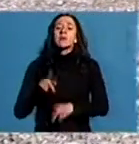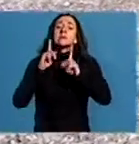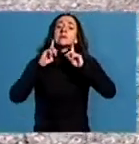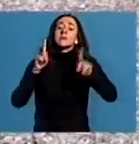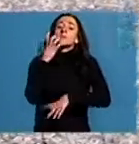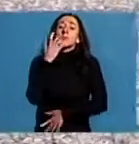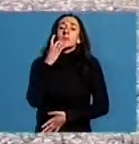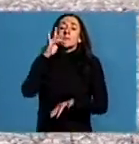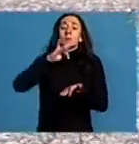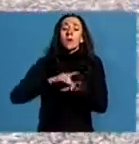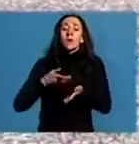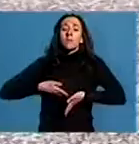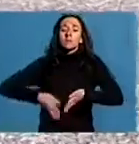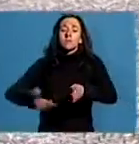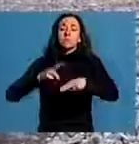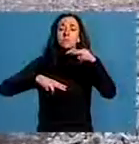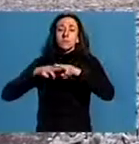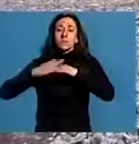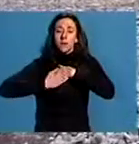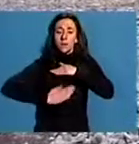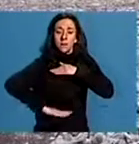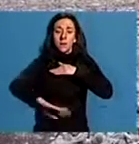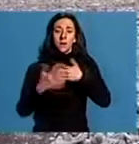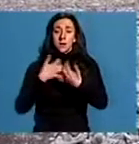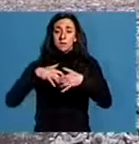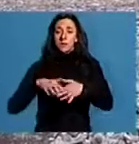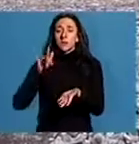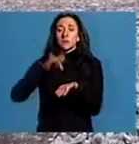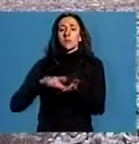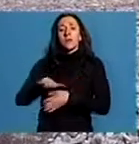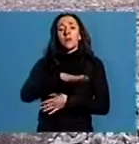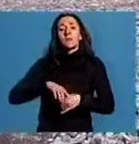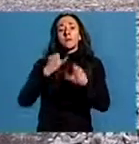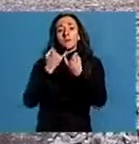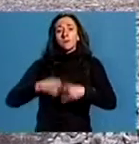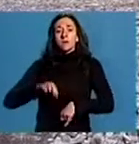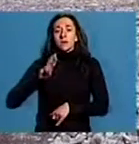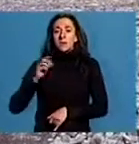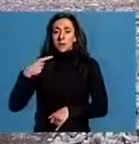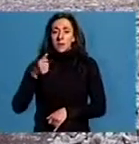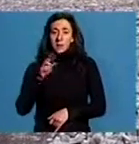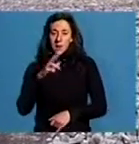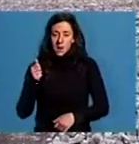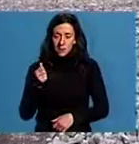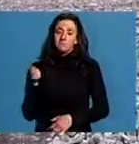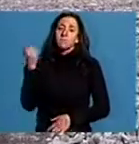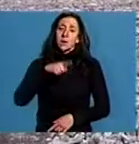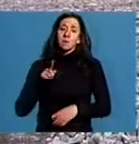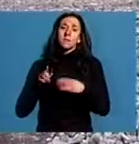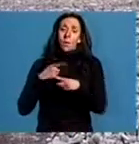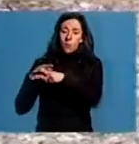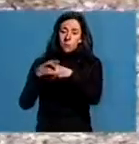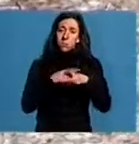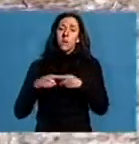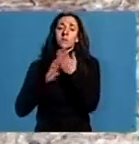caso, por exemplo, das obras de asfaltado que están a realizar as máquinas provinciais no campo da Festa de Pígara, no Concello de Guitriz, que tamén comparten os veciños de